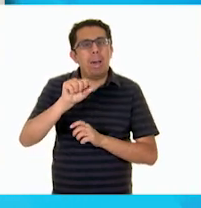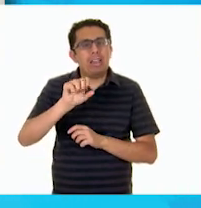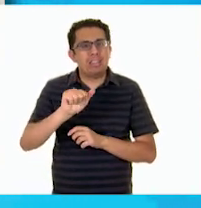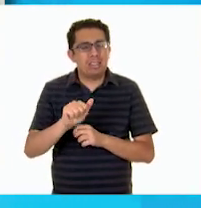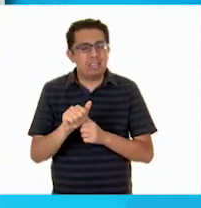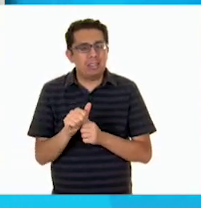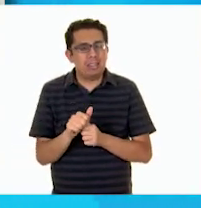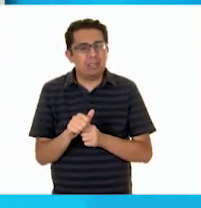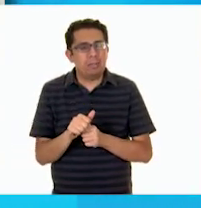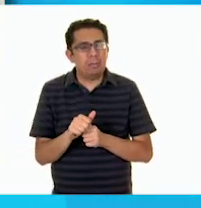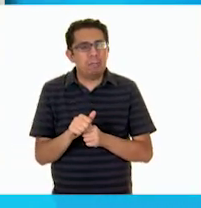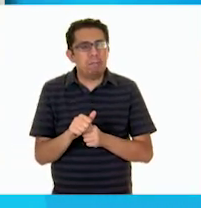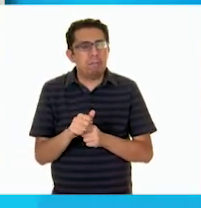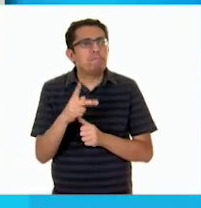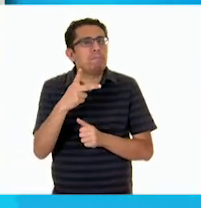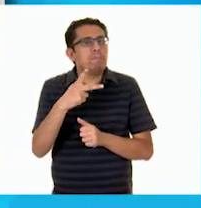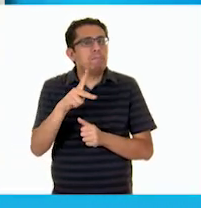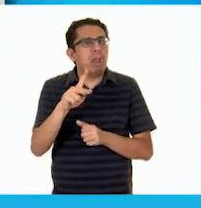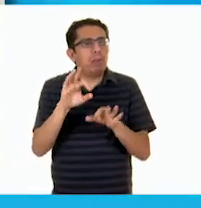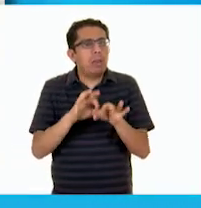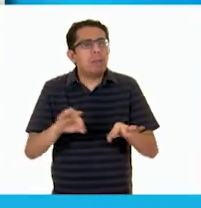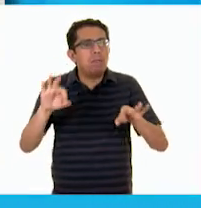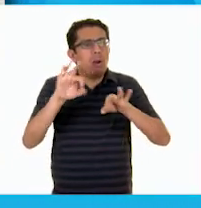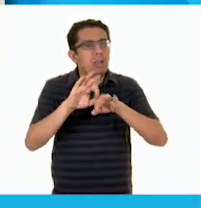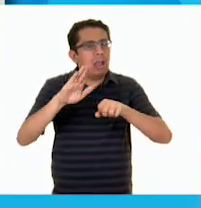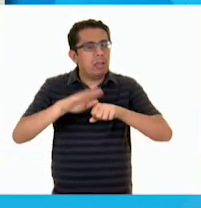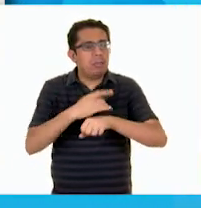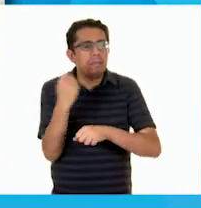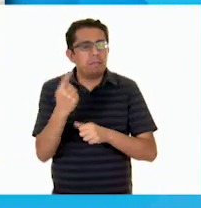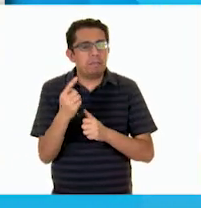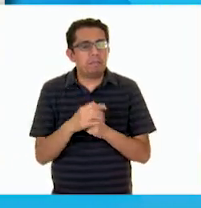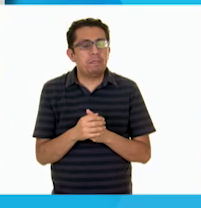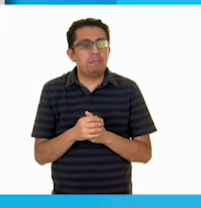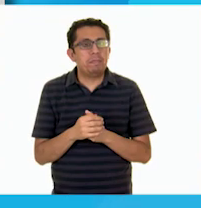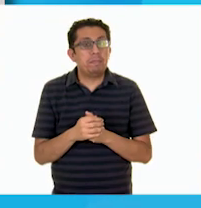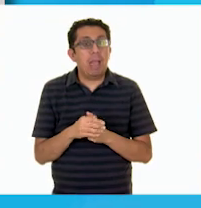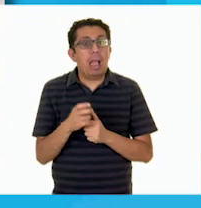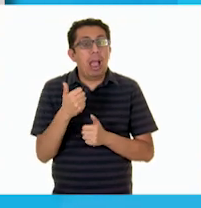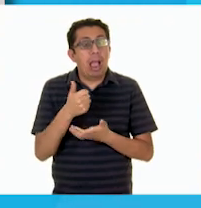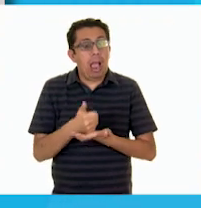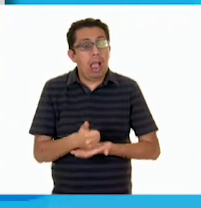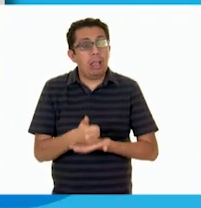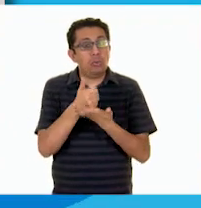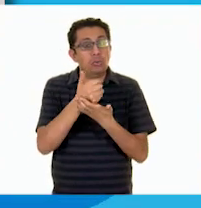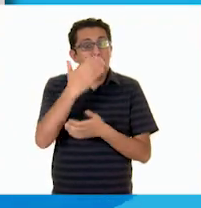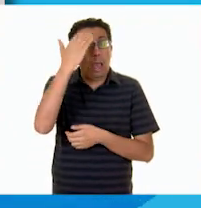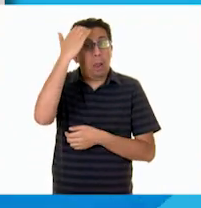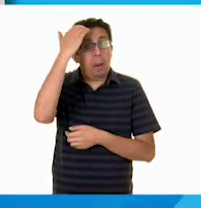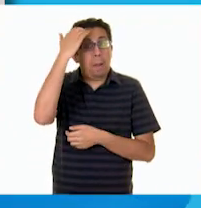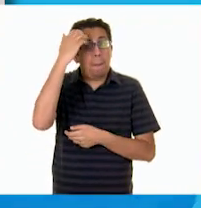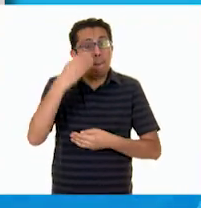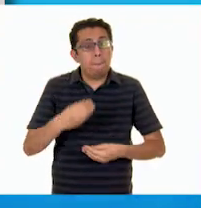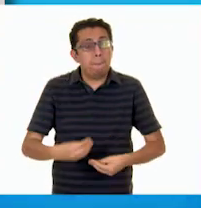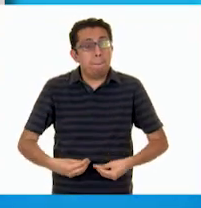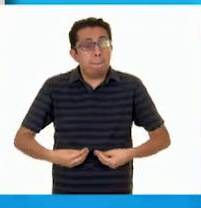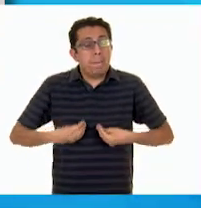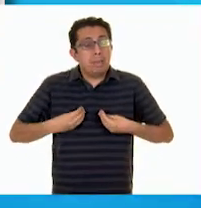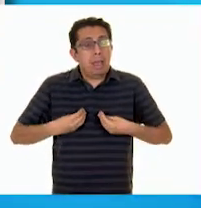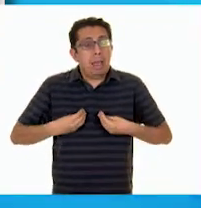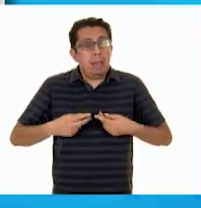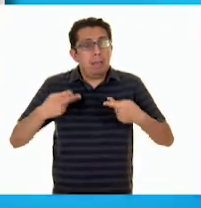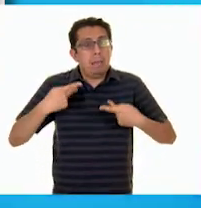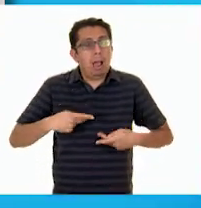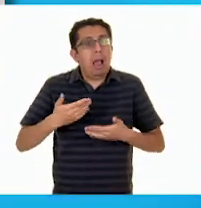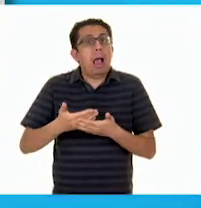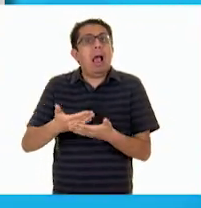Pero, ¿por qué es importante una momia? Pues nos permite conocer la vida de las personas en otro tiempo.